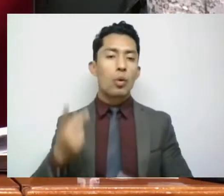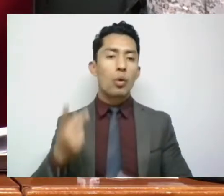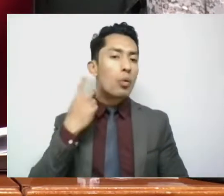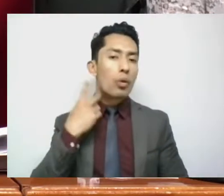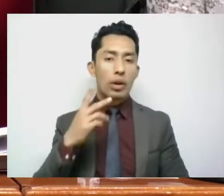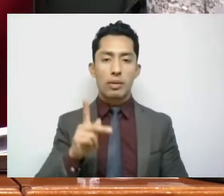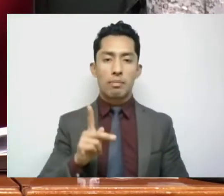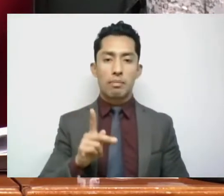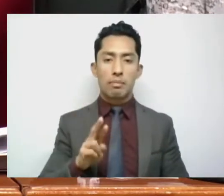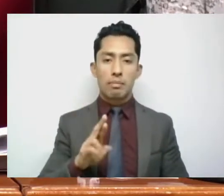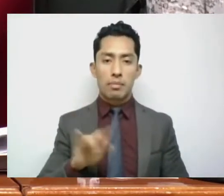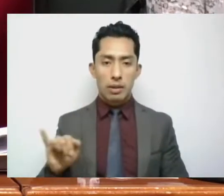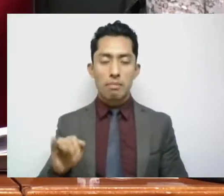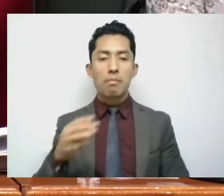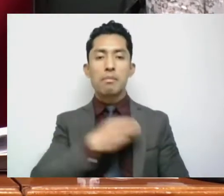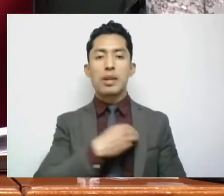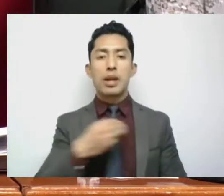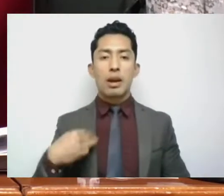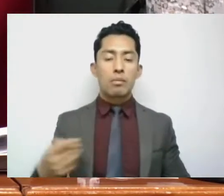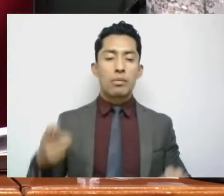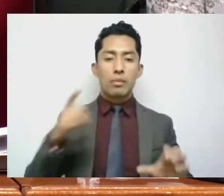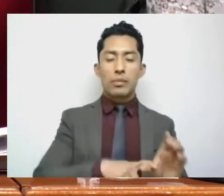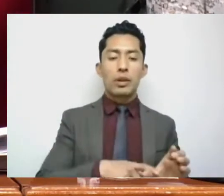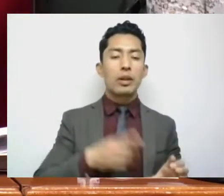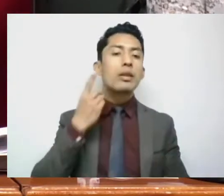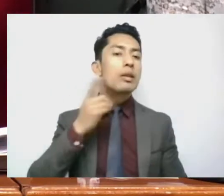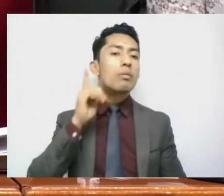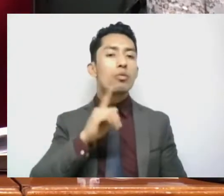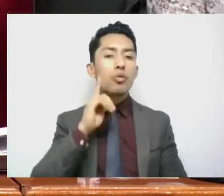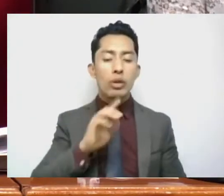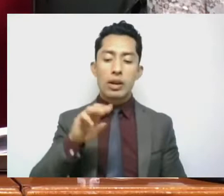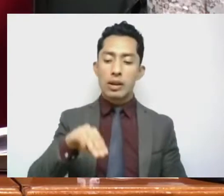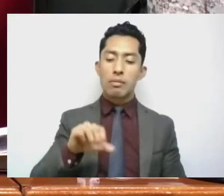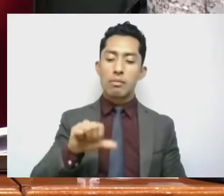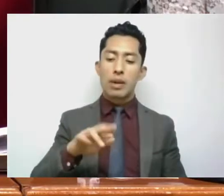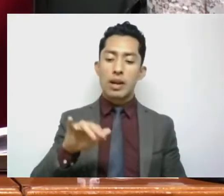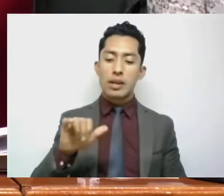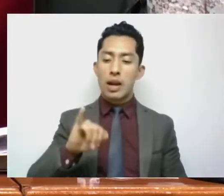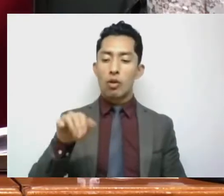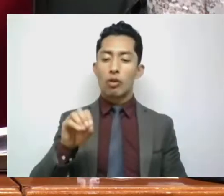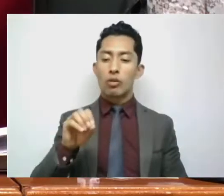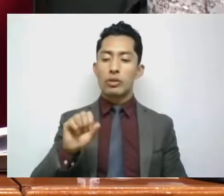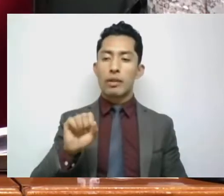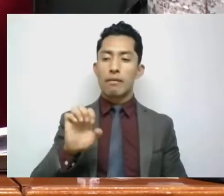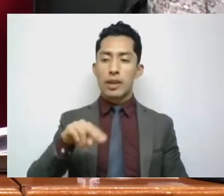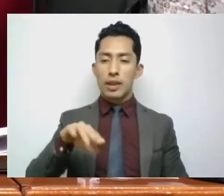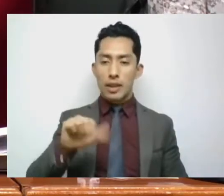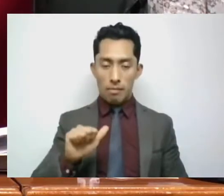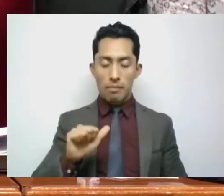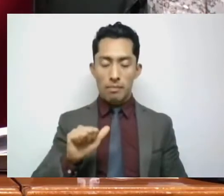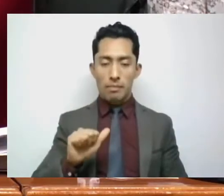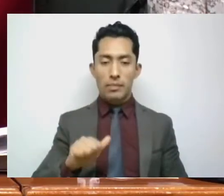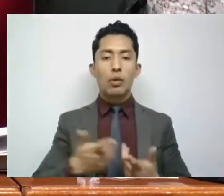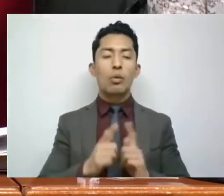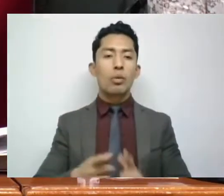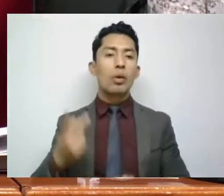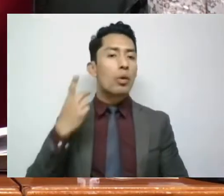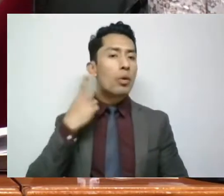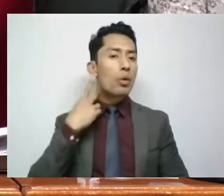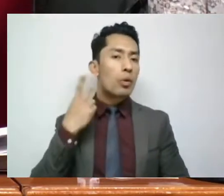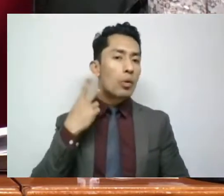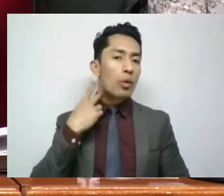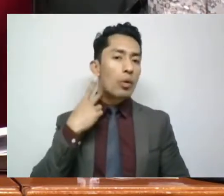Miembros, diputada María Josefina Aguilar Sánchez, Grupo Parlamentario